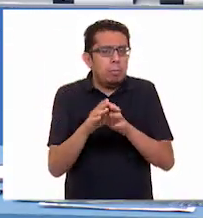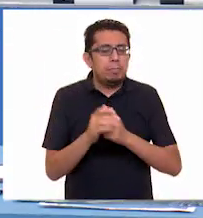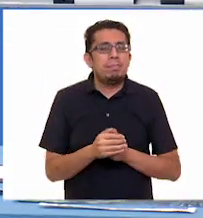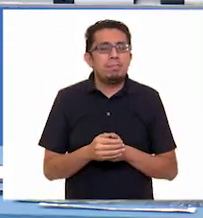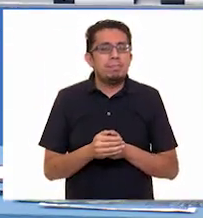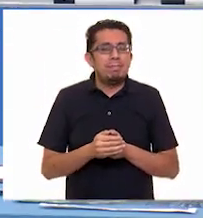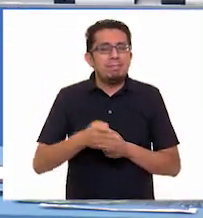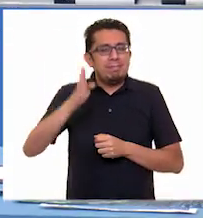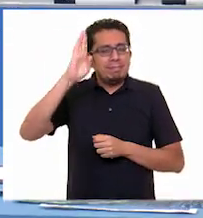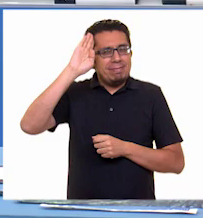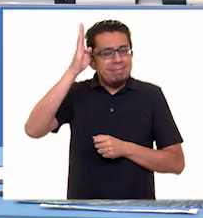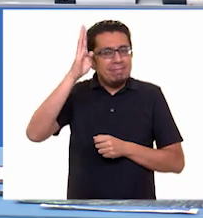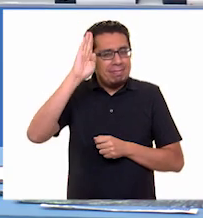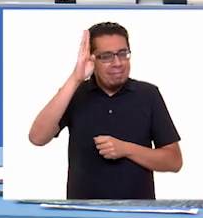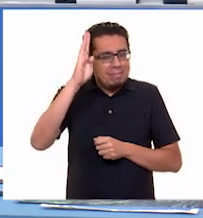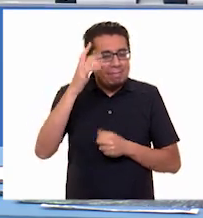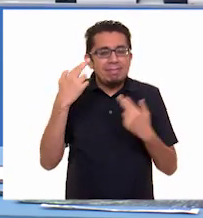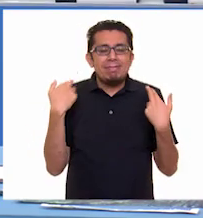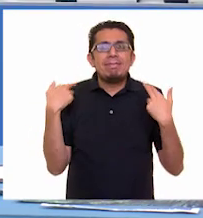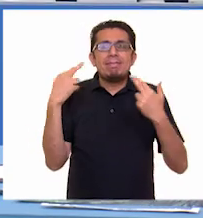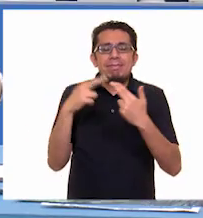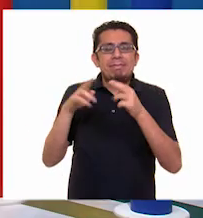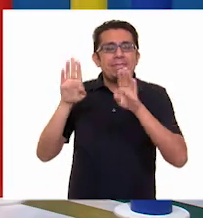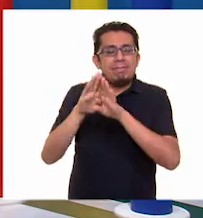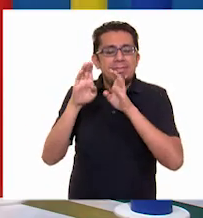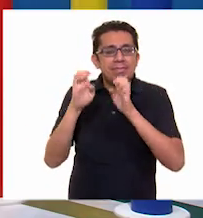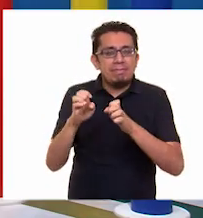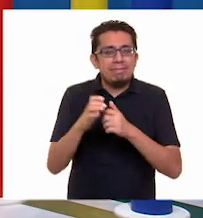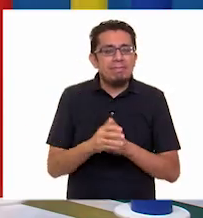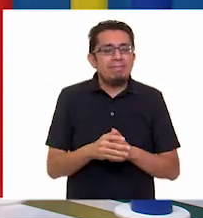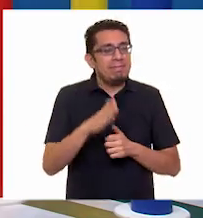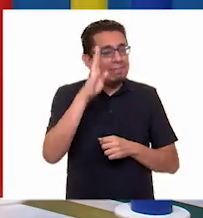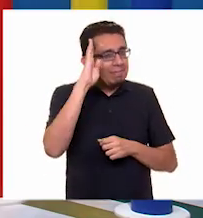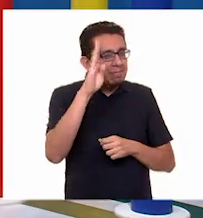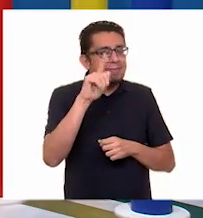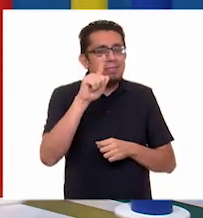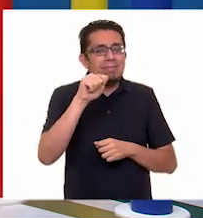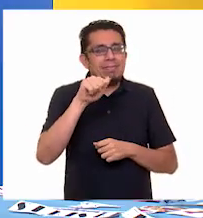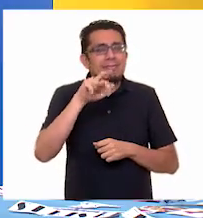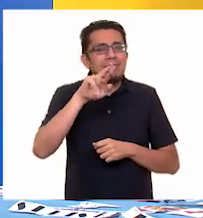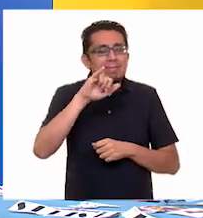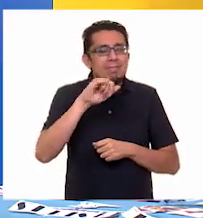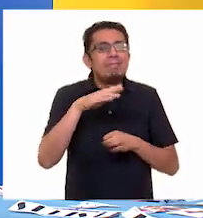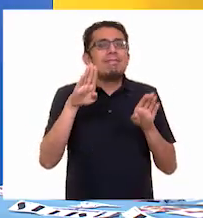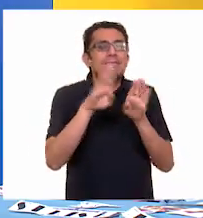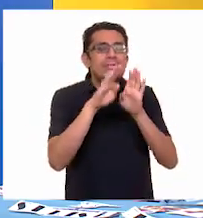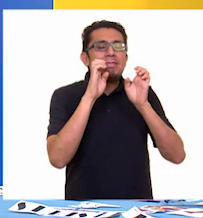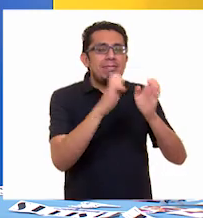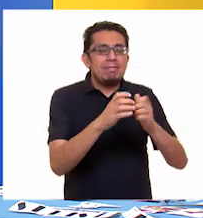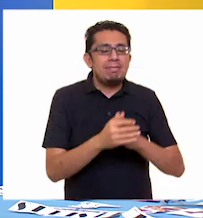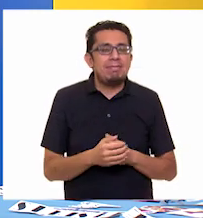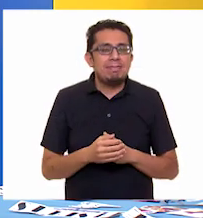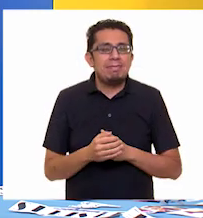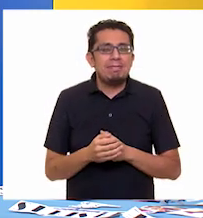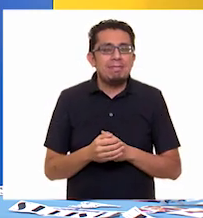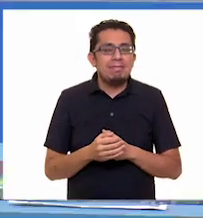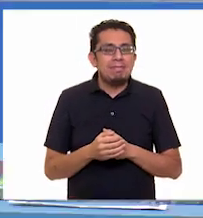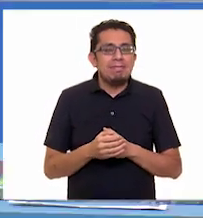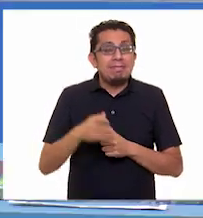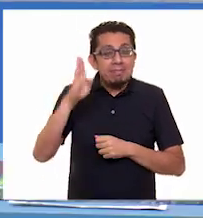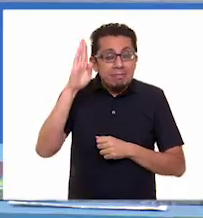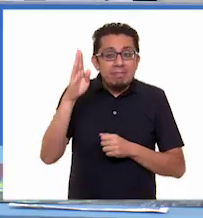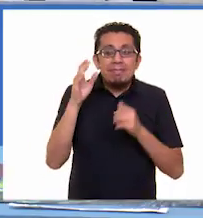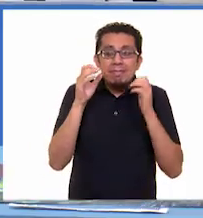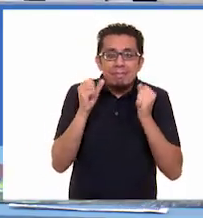Hola, hola, hola maestra, ¿cómo está? Hola, hola Lari, Larisa, ¿cómo está? Hola, hola Lari,